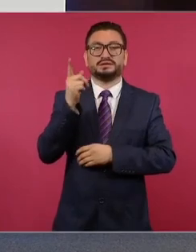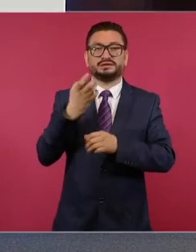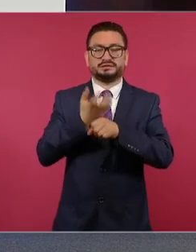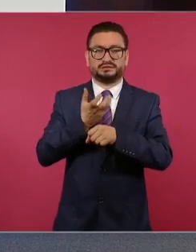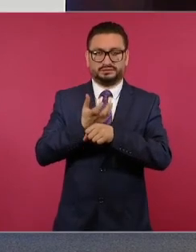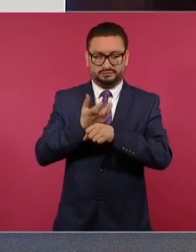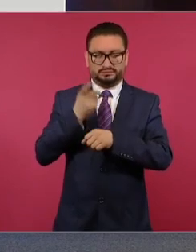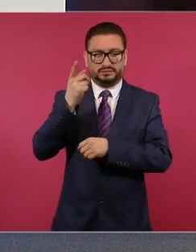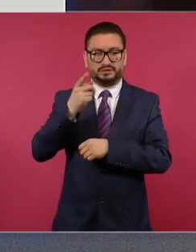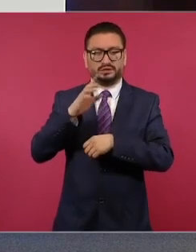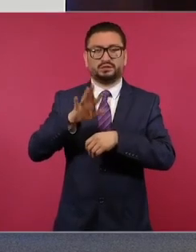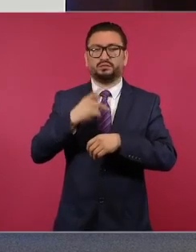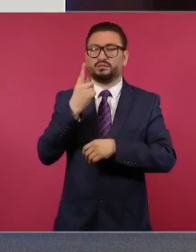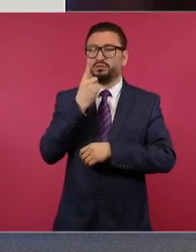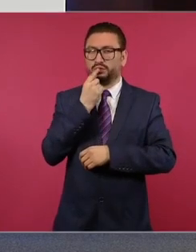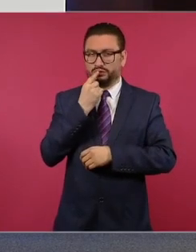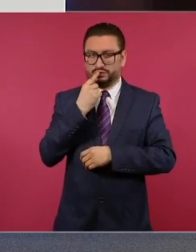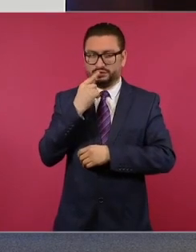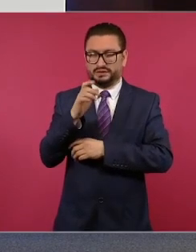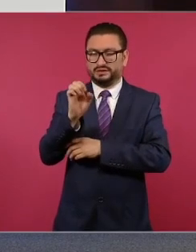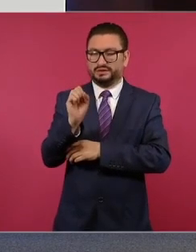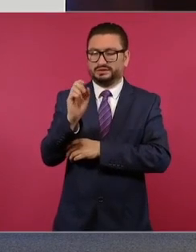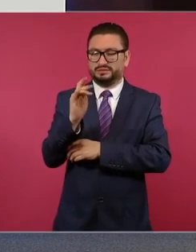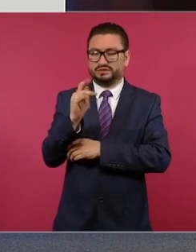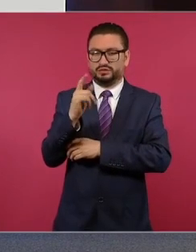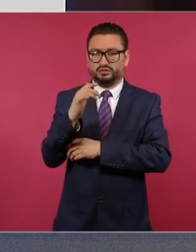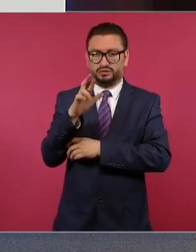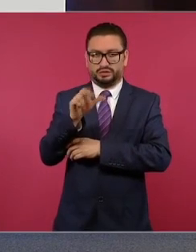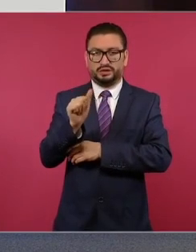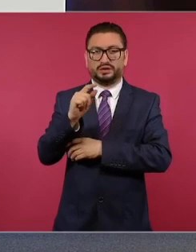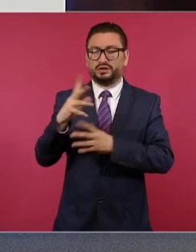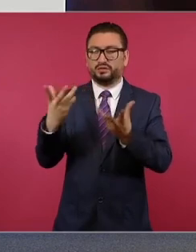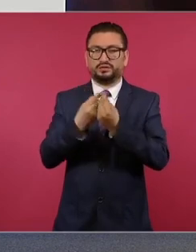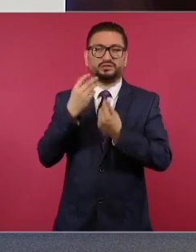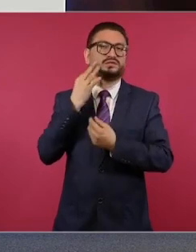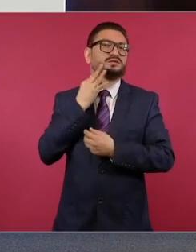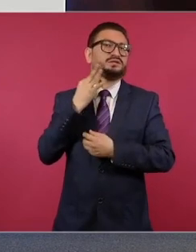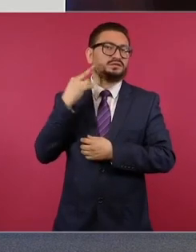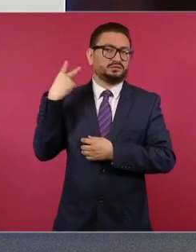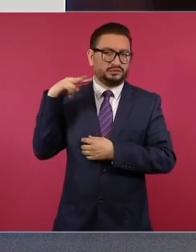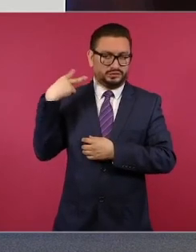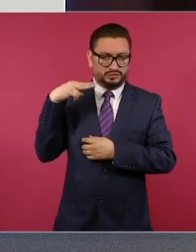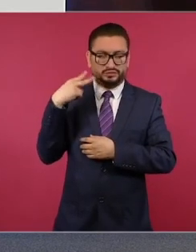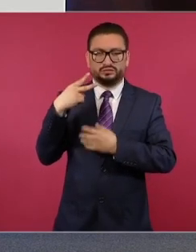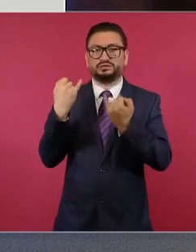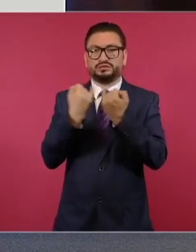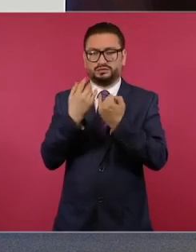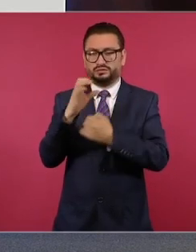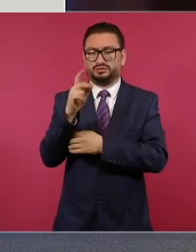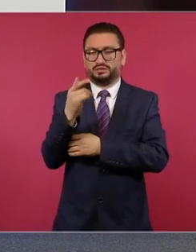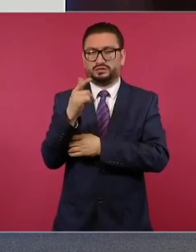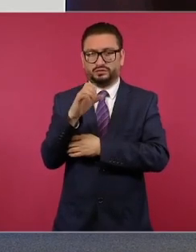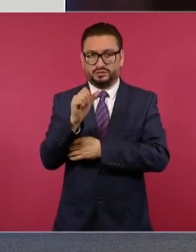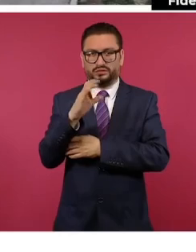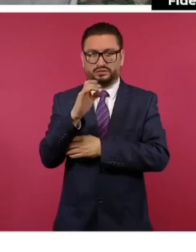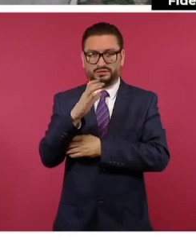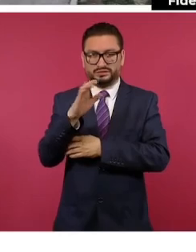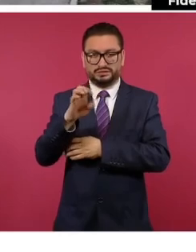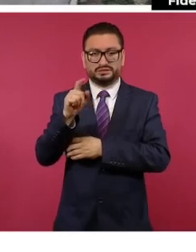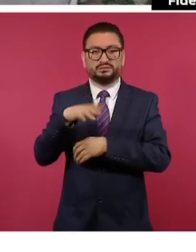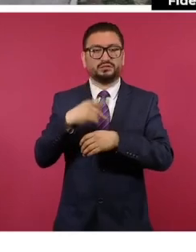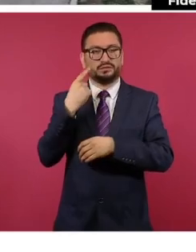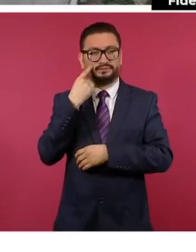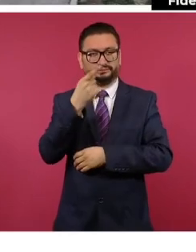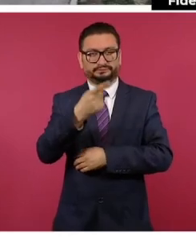Unidos, por la policía de Espléndora, en coordinación con la Fiscalía de Veracruz y con el apoyo de CONAO y CONACE, ya que